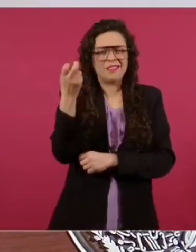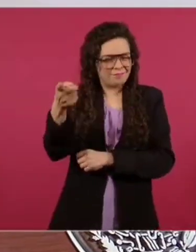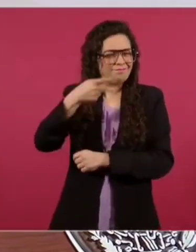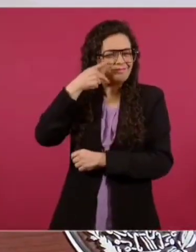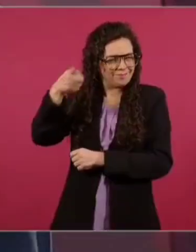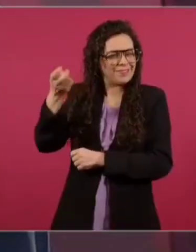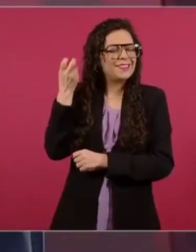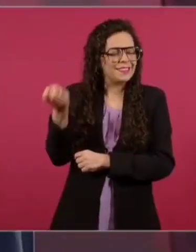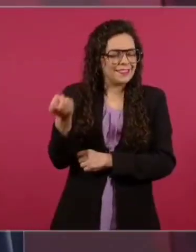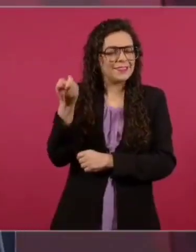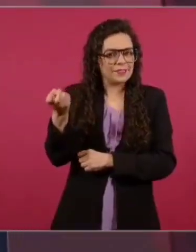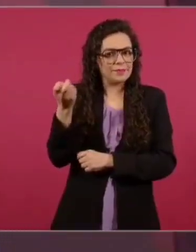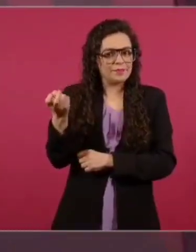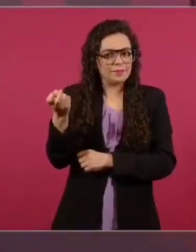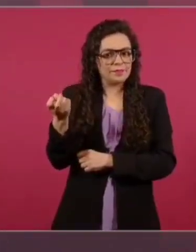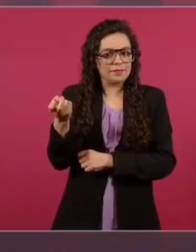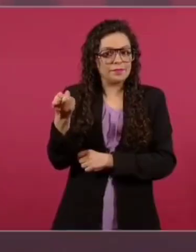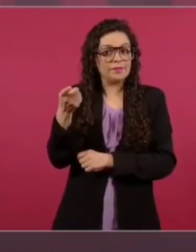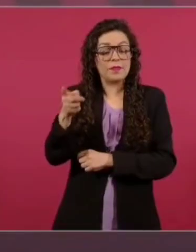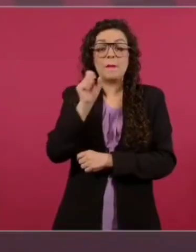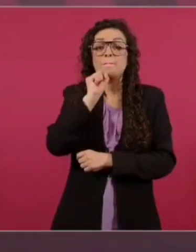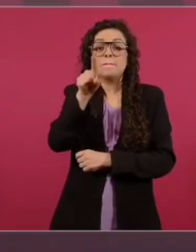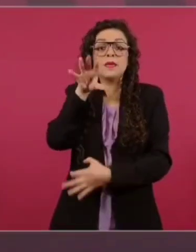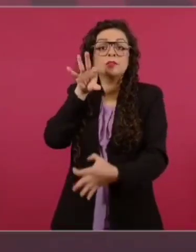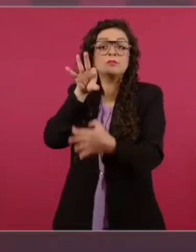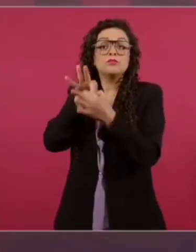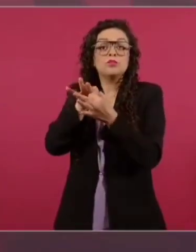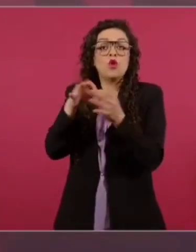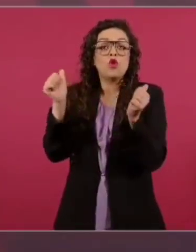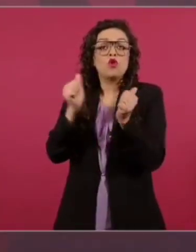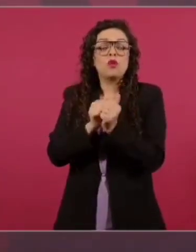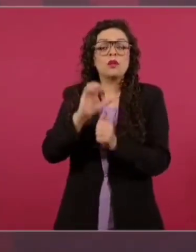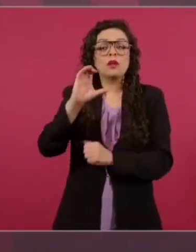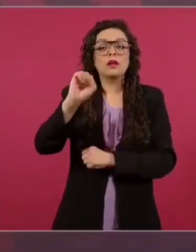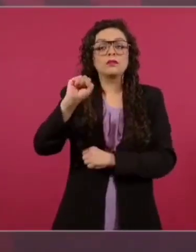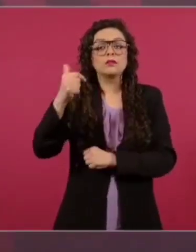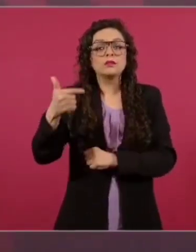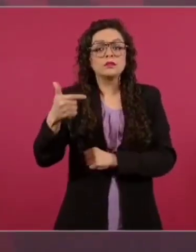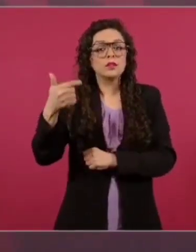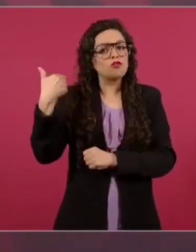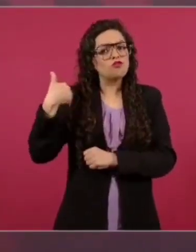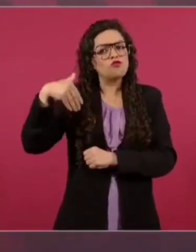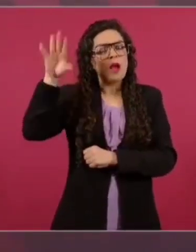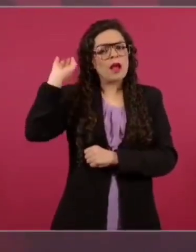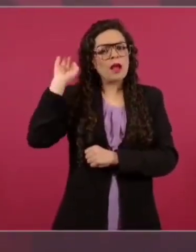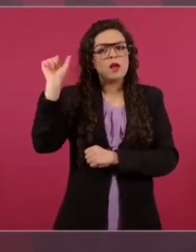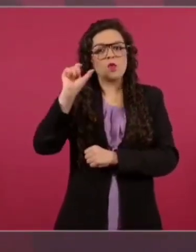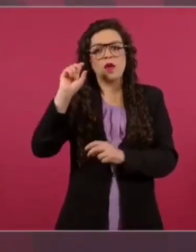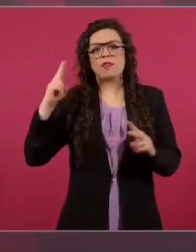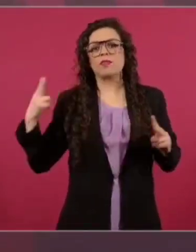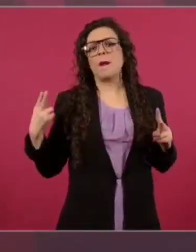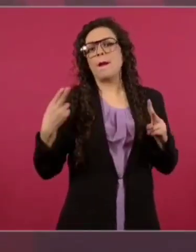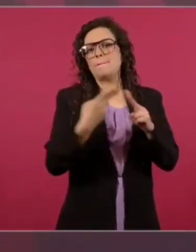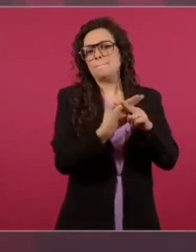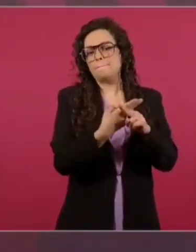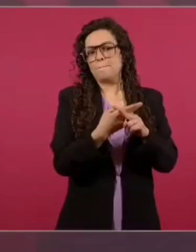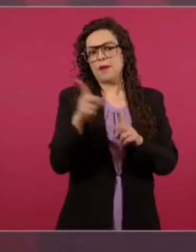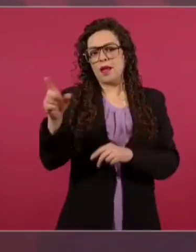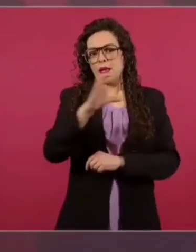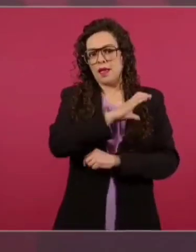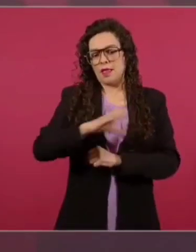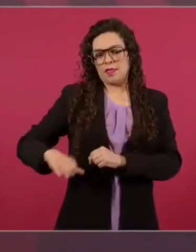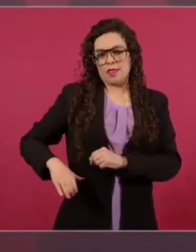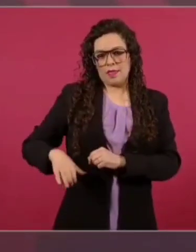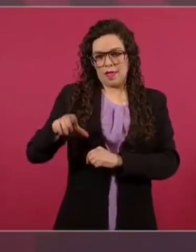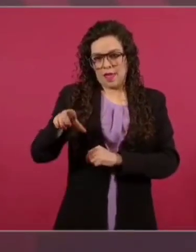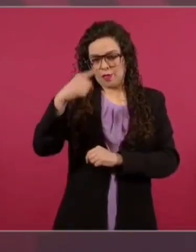Y fue procurador de Salinas cuando asesinaron al candidato del PRI a la presidencia, Luis